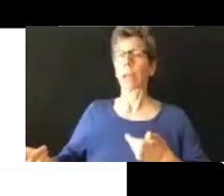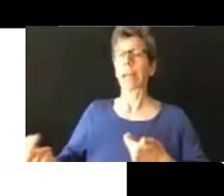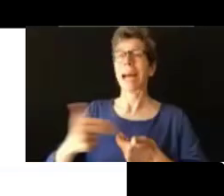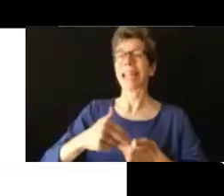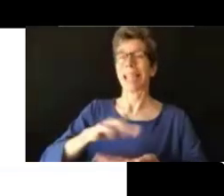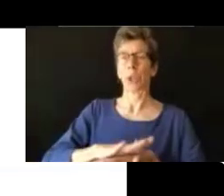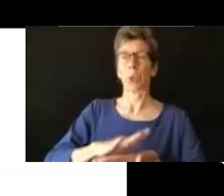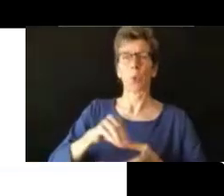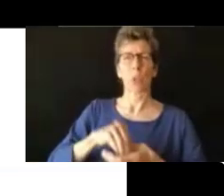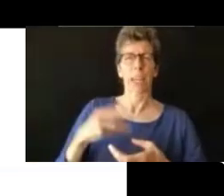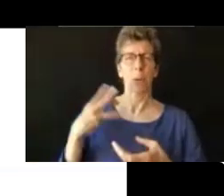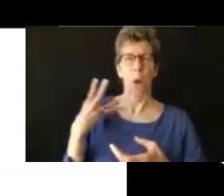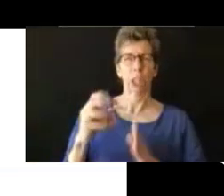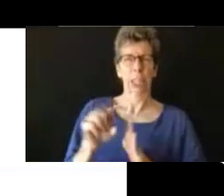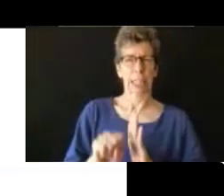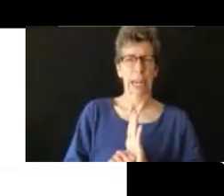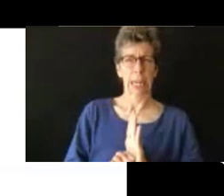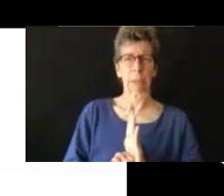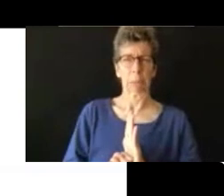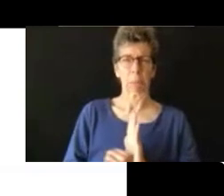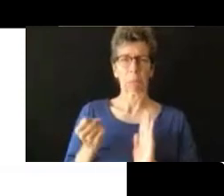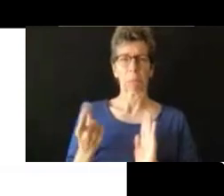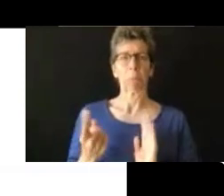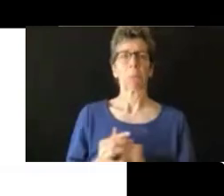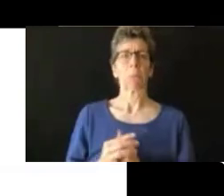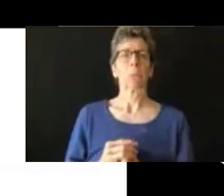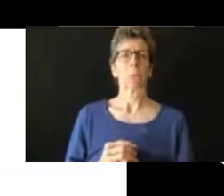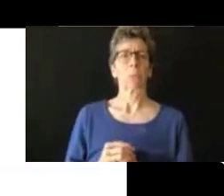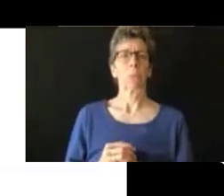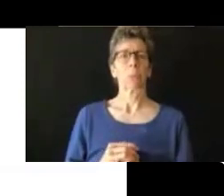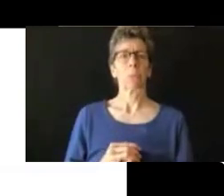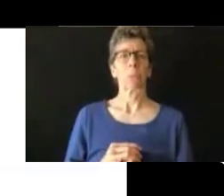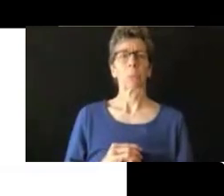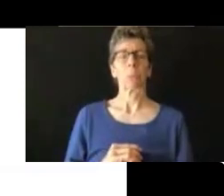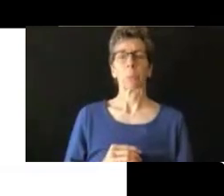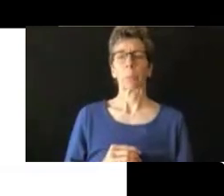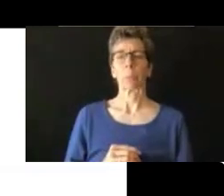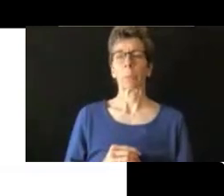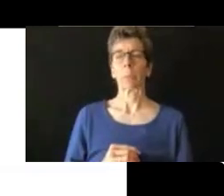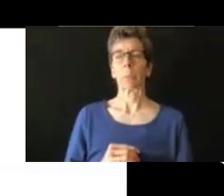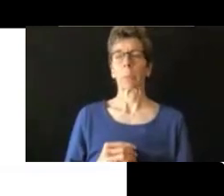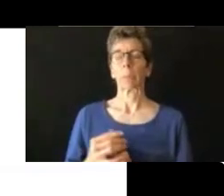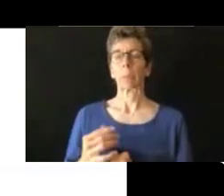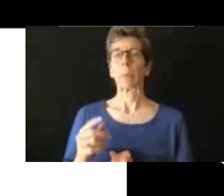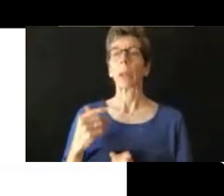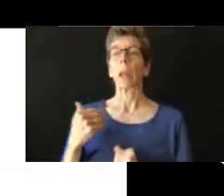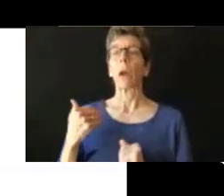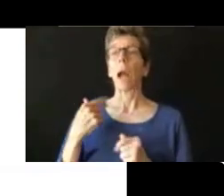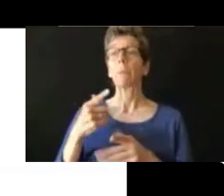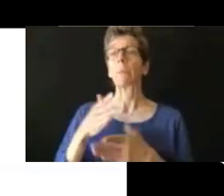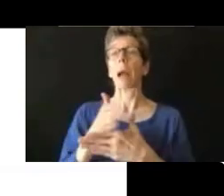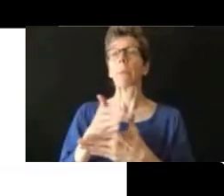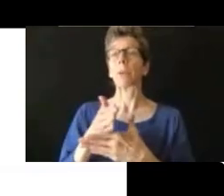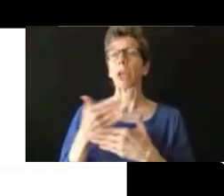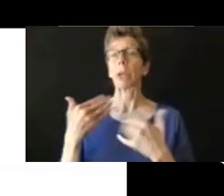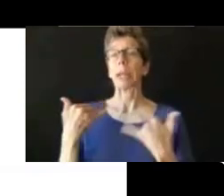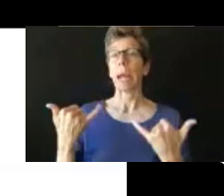Y tenemos algunos consejos